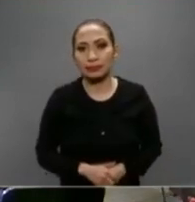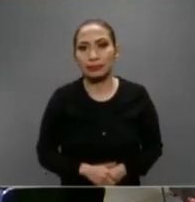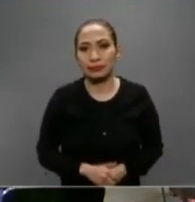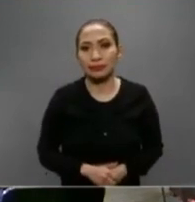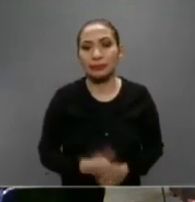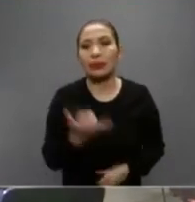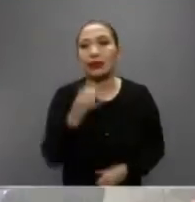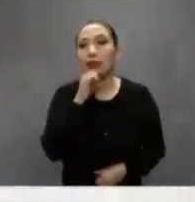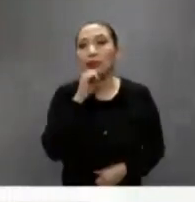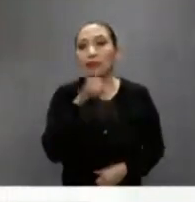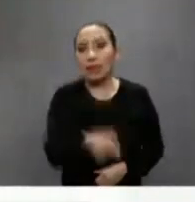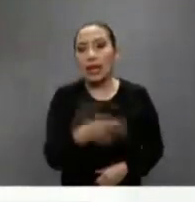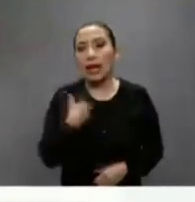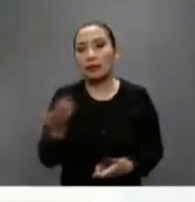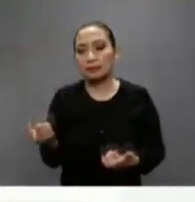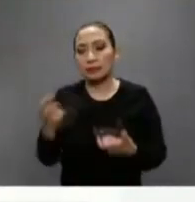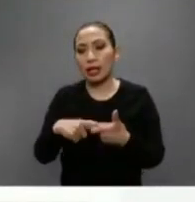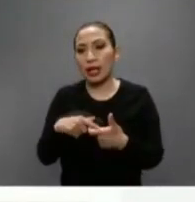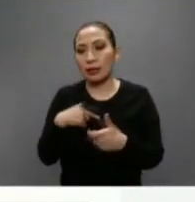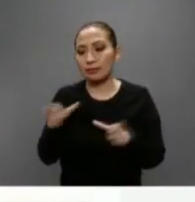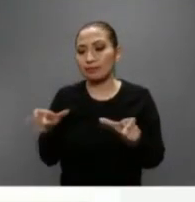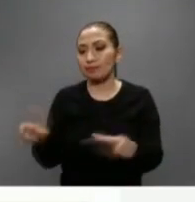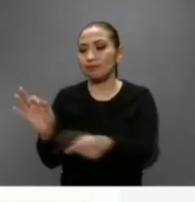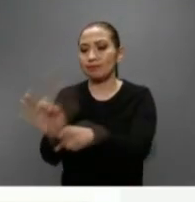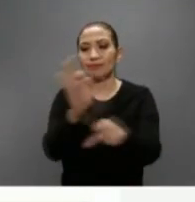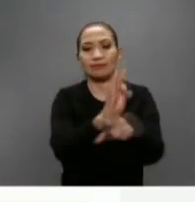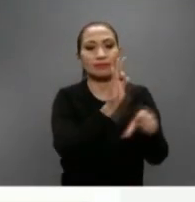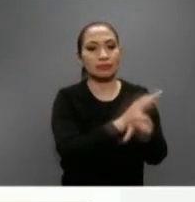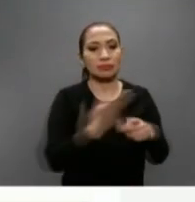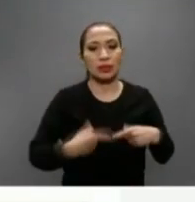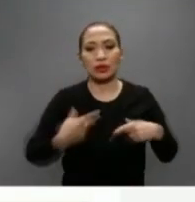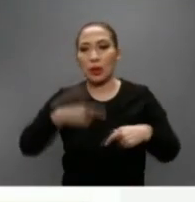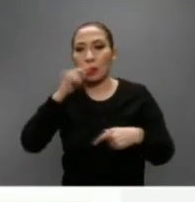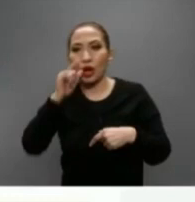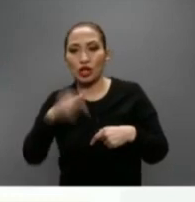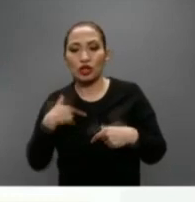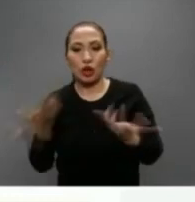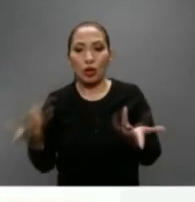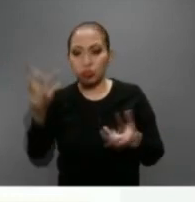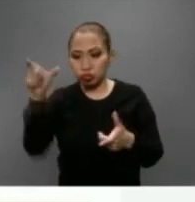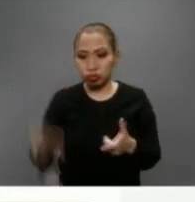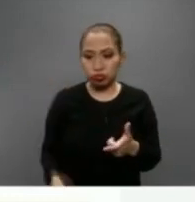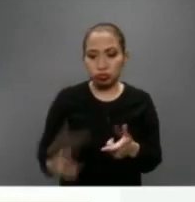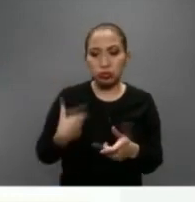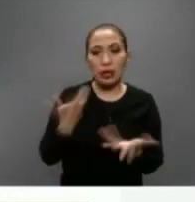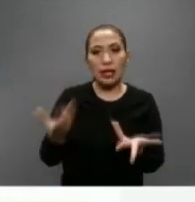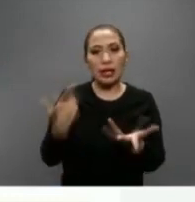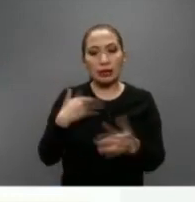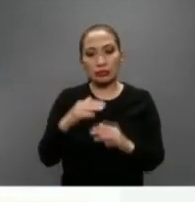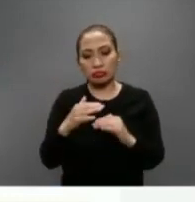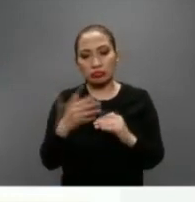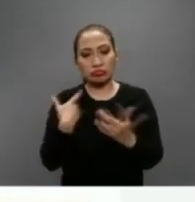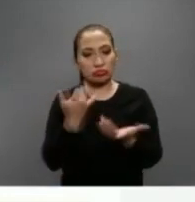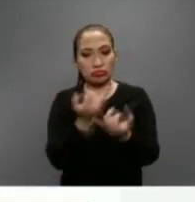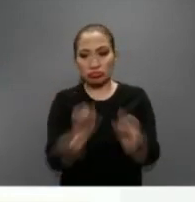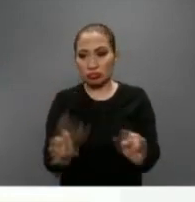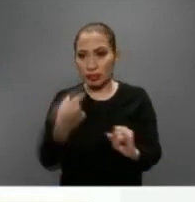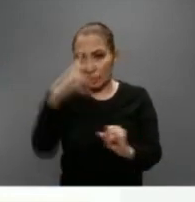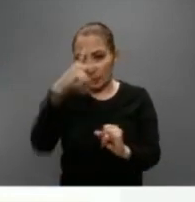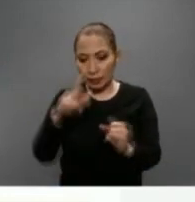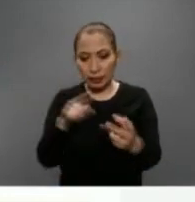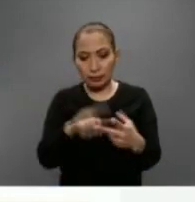También las involucradas en la seguridad pública, la protección ciudadana, la defensa de la integridad y la soberanía nacional,